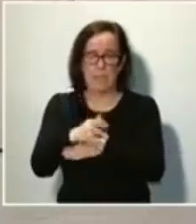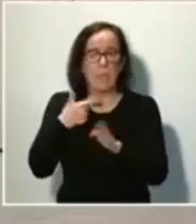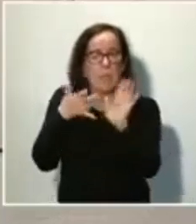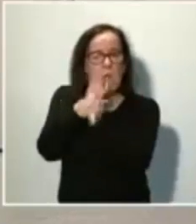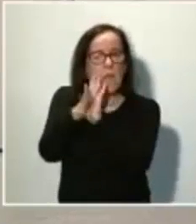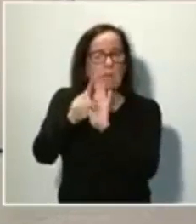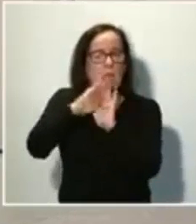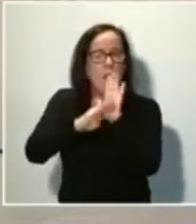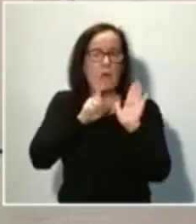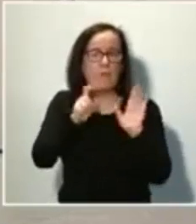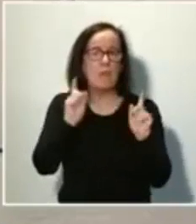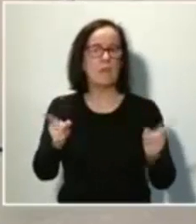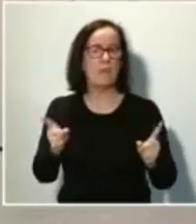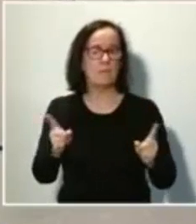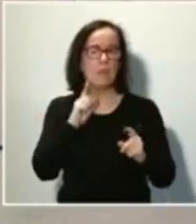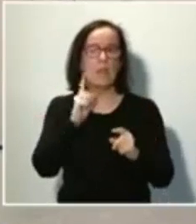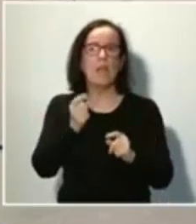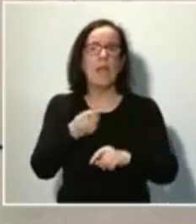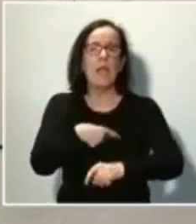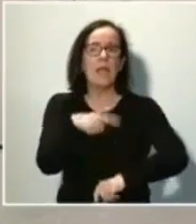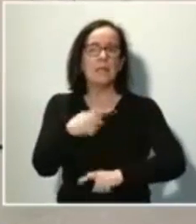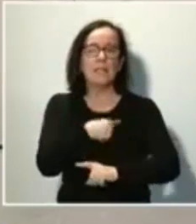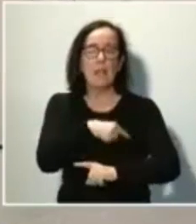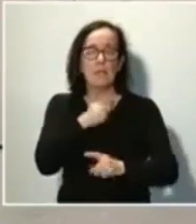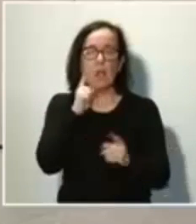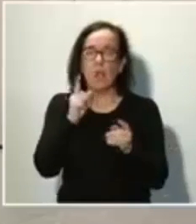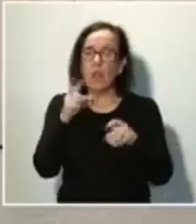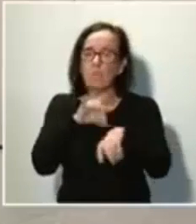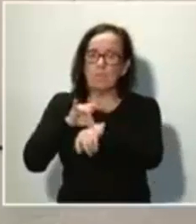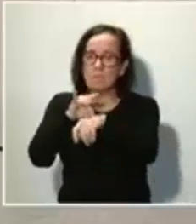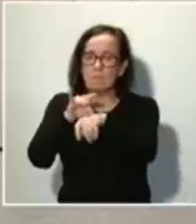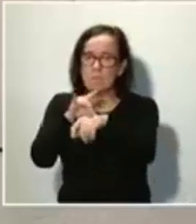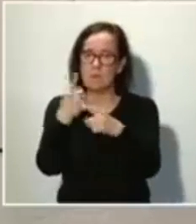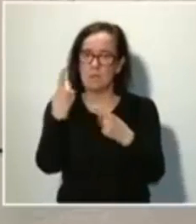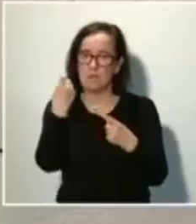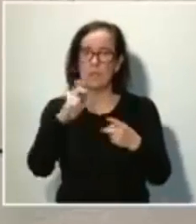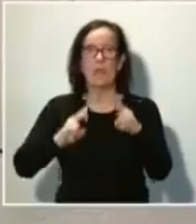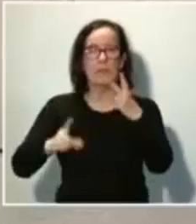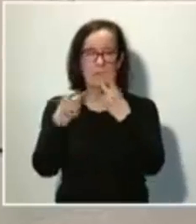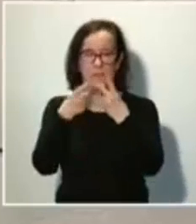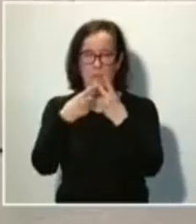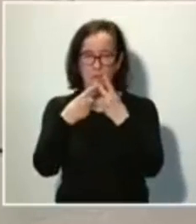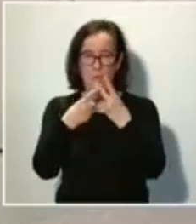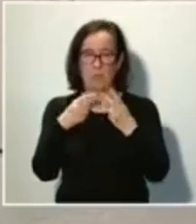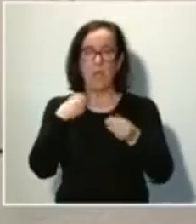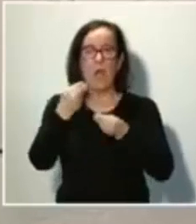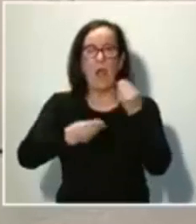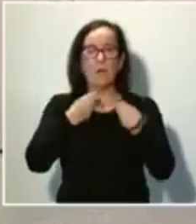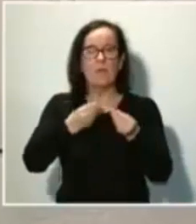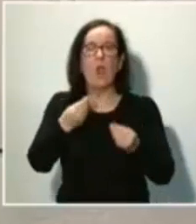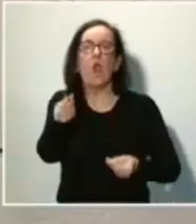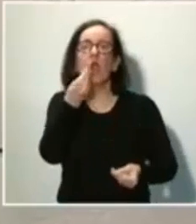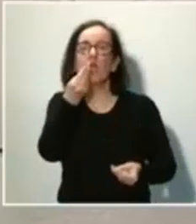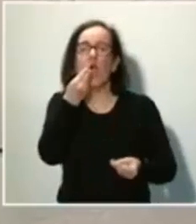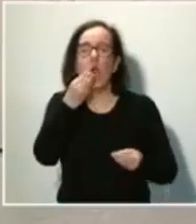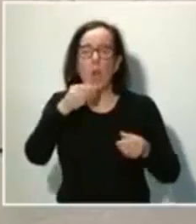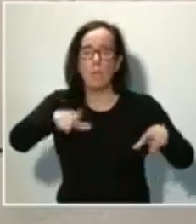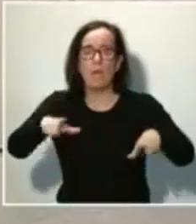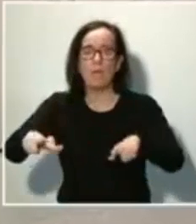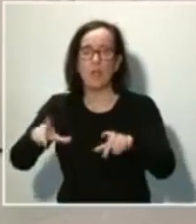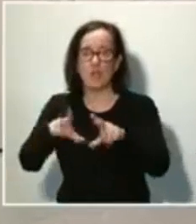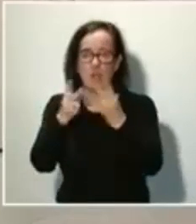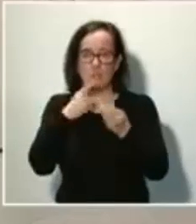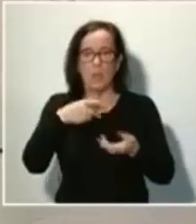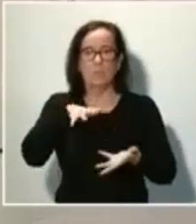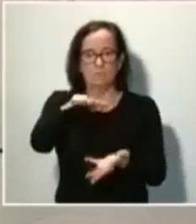prevención, les midan la temperatura y orienten en caso necesario. En segundo lugar, habilitar comedores sociales para dar comida para llevar.